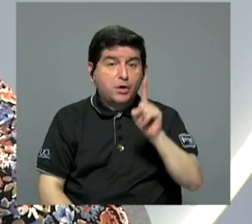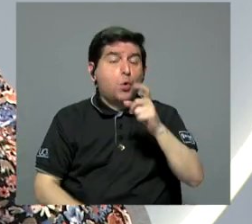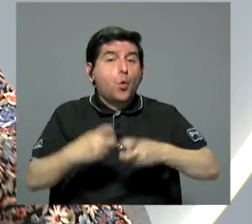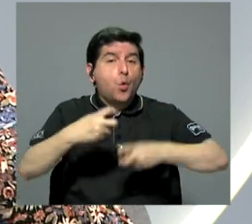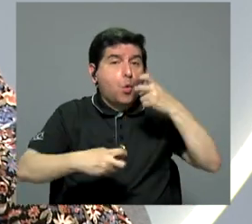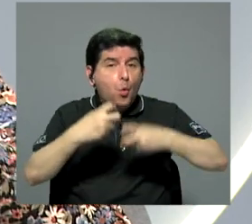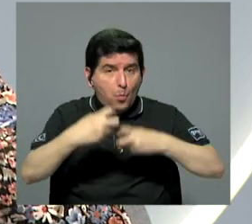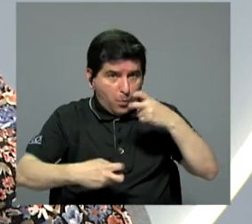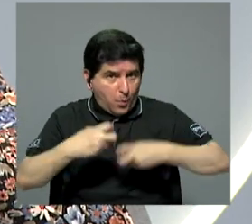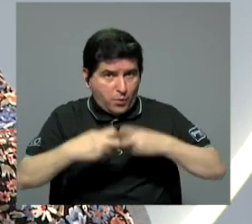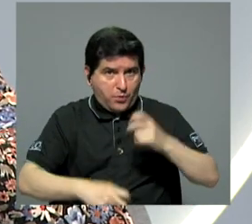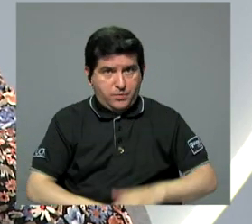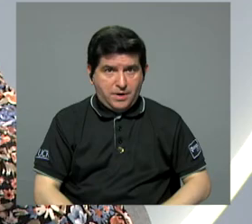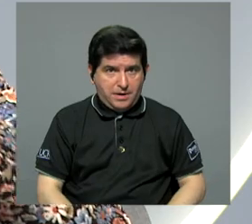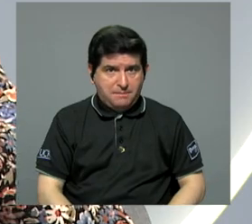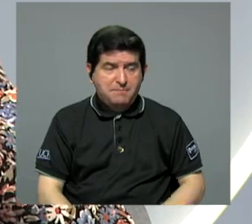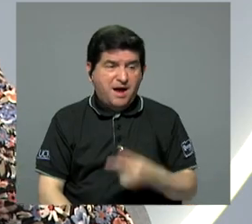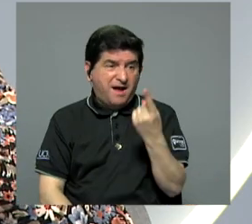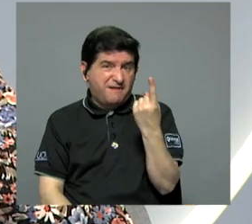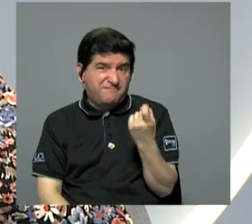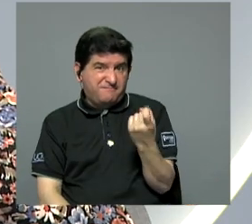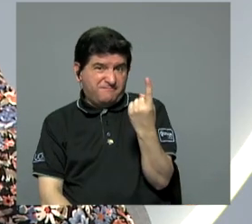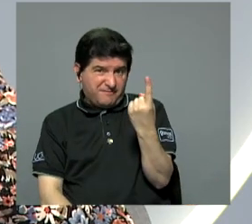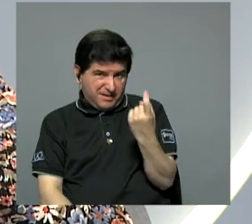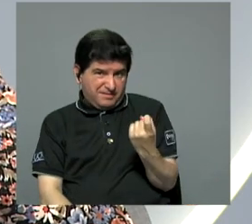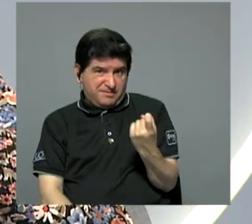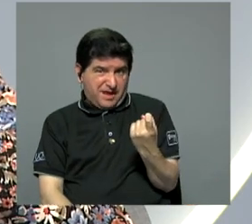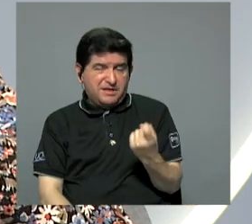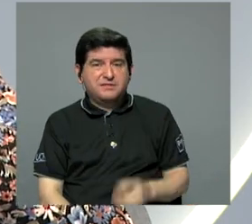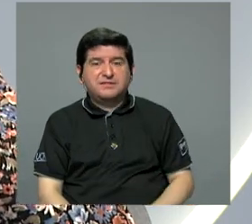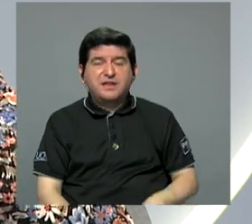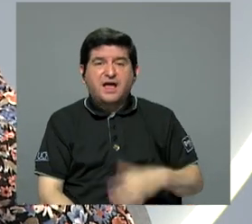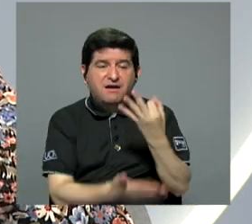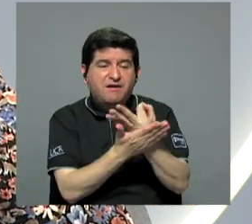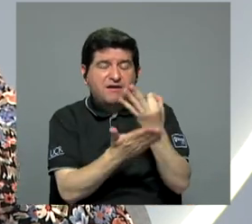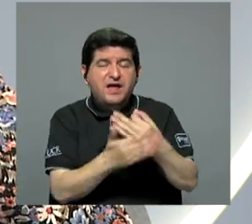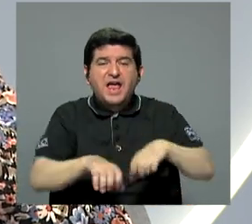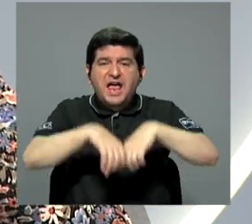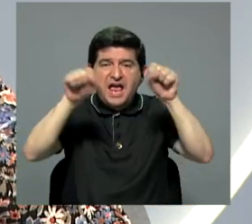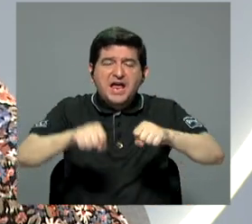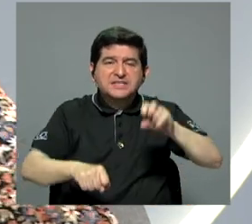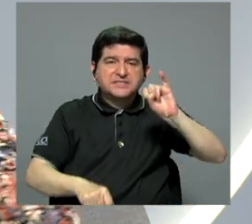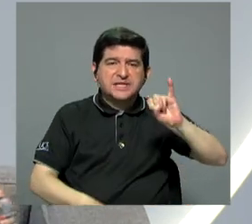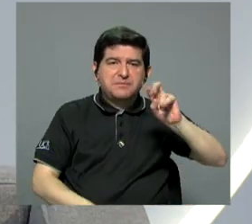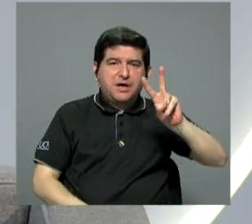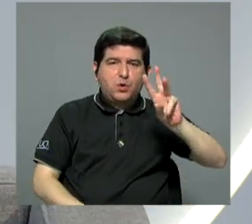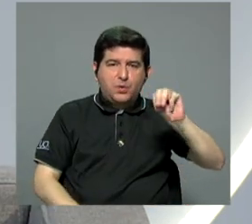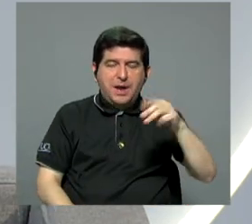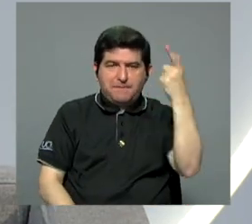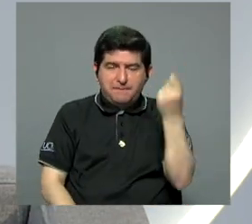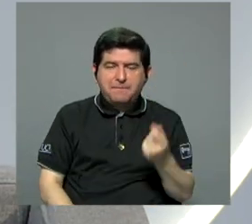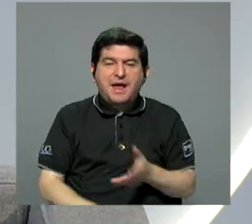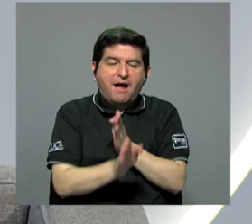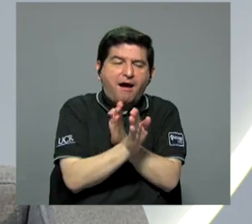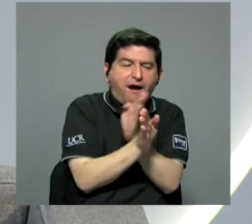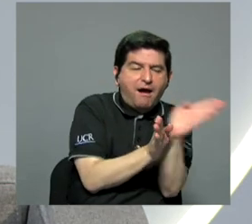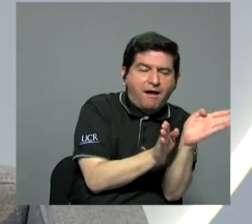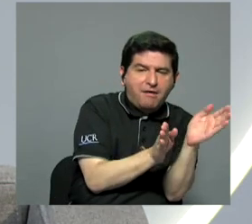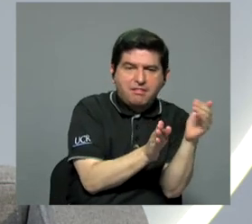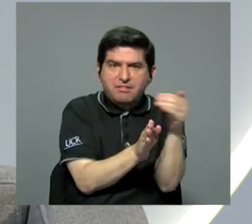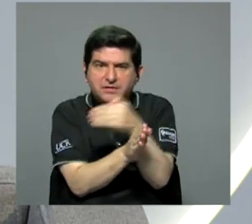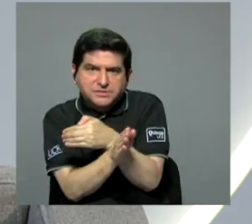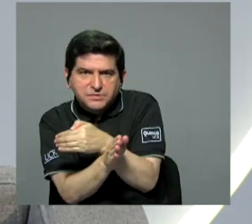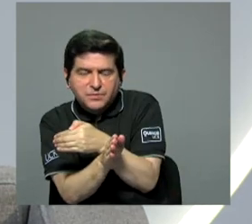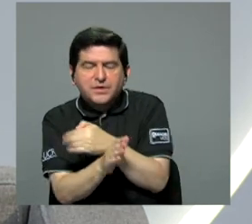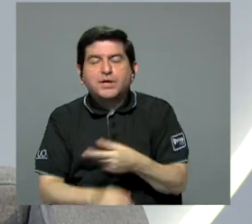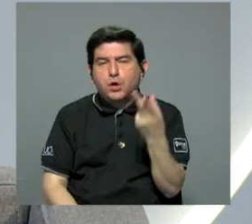de los problemas que ha generado el faltante, el financiamiento en el régimen de pensiones ha sido que se ha desviado, ¿verdad?